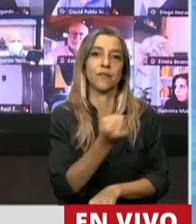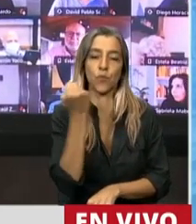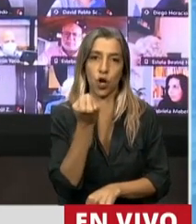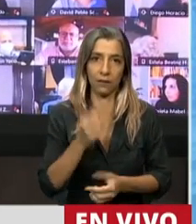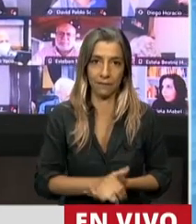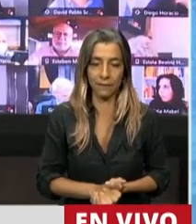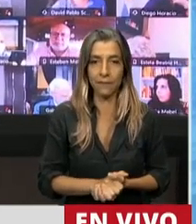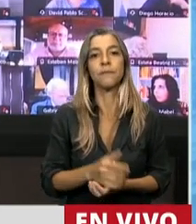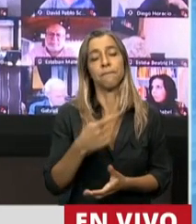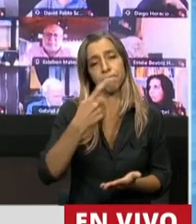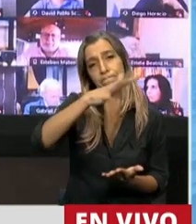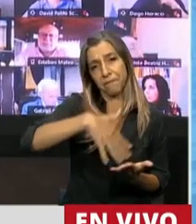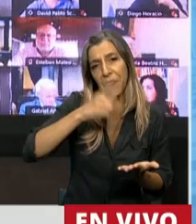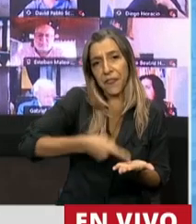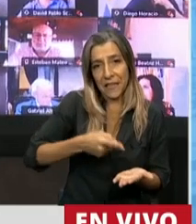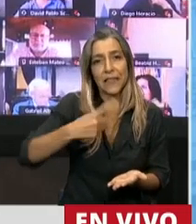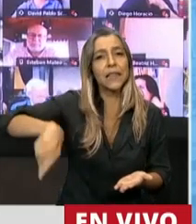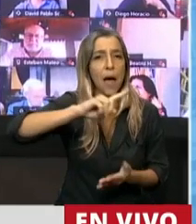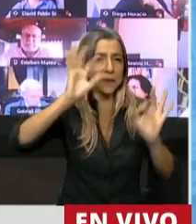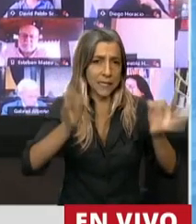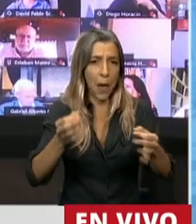dictámenes establecidos va a tener la aprobación,